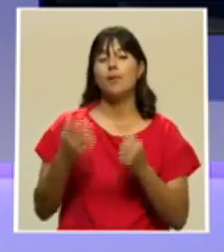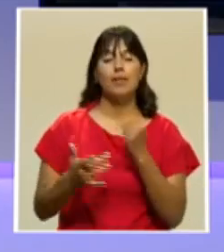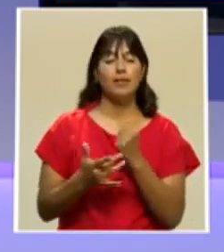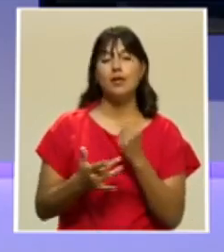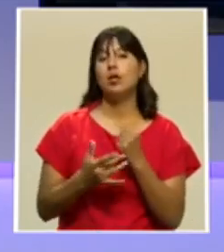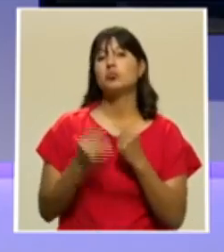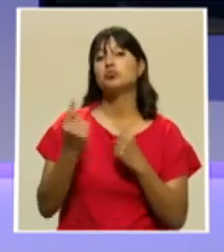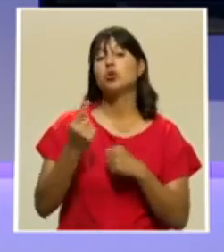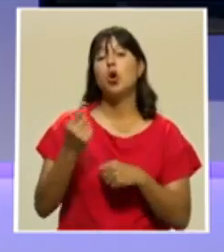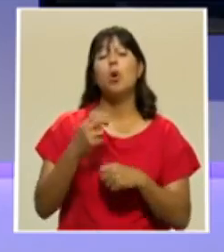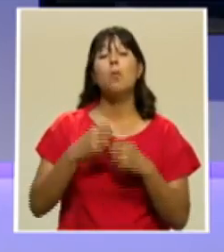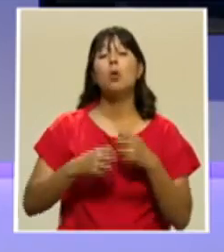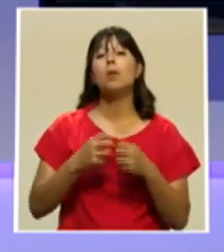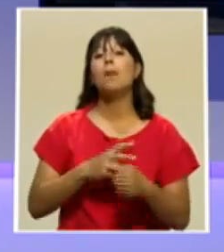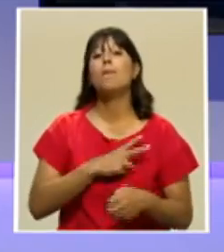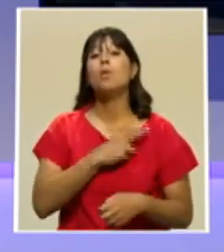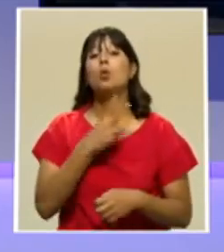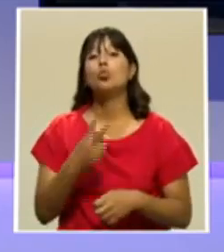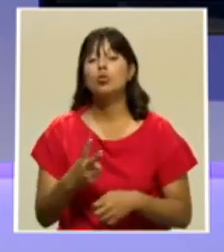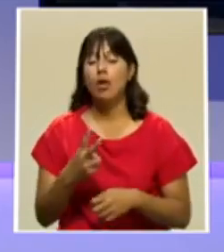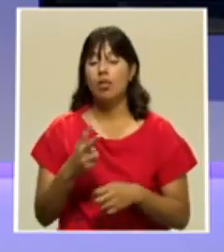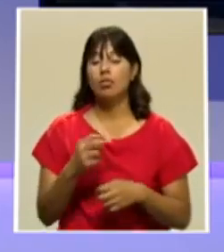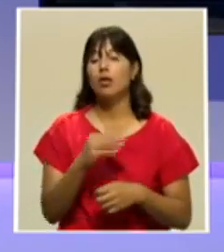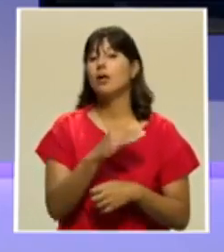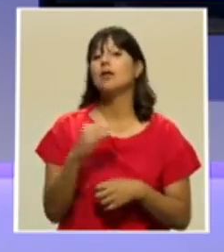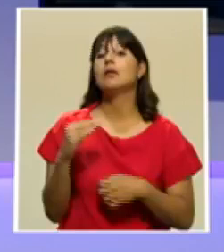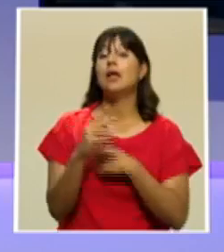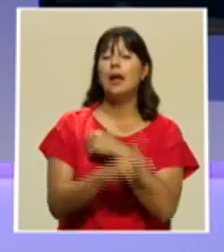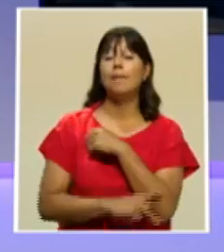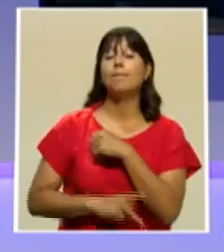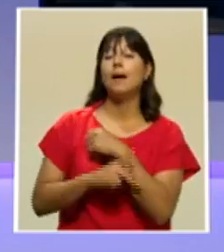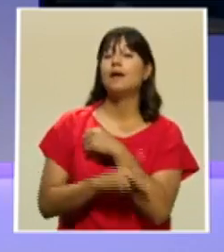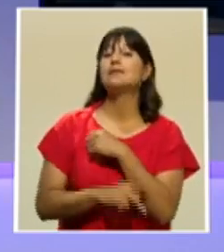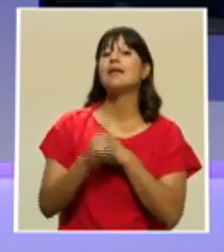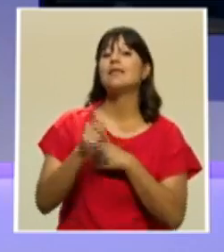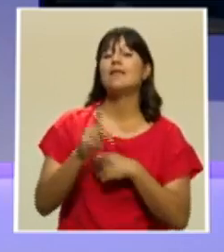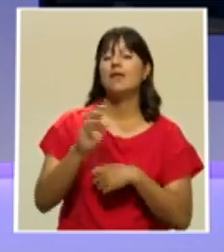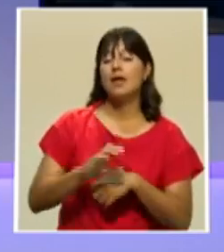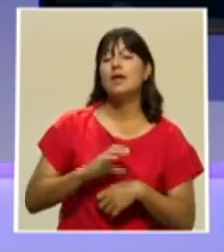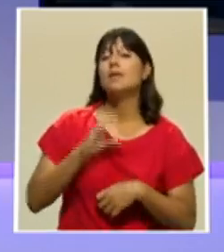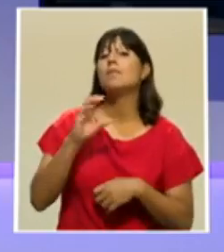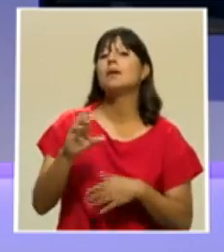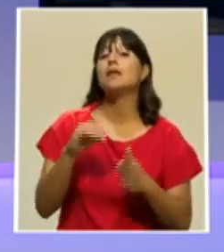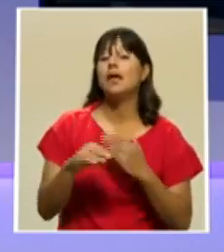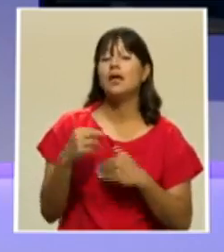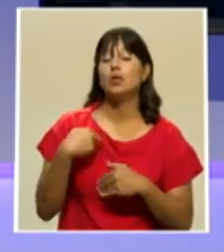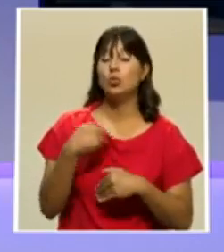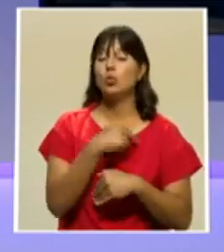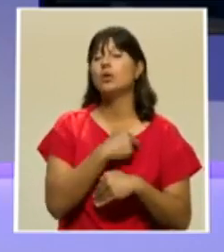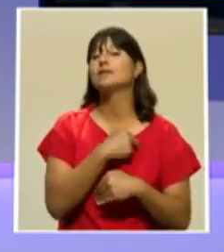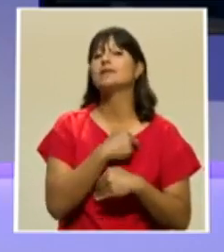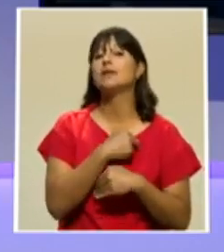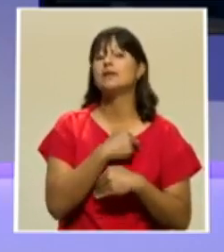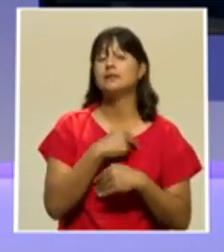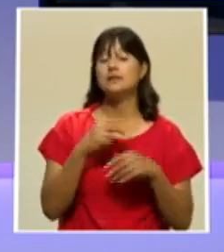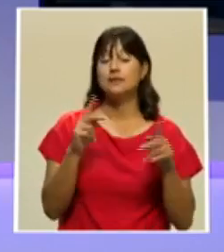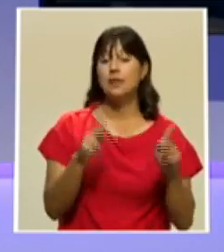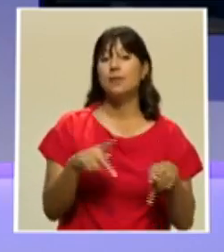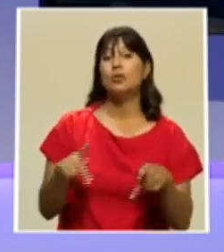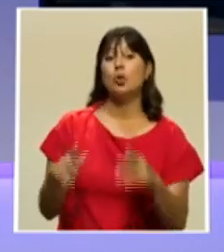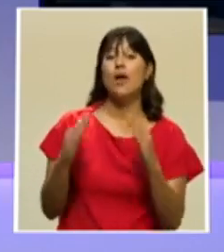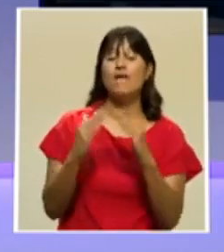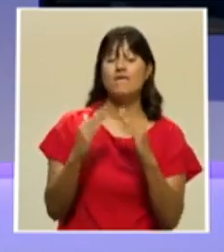voluntad, de inversión, y que el país como un todo tiene que invertir en nuestros conciudadanos de las zonas costeras cuyas